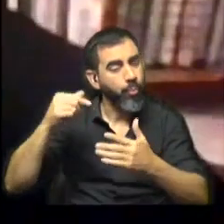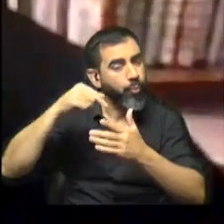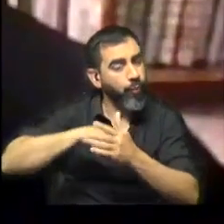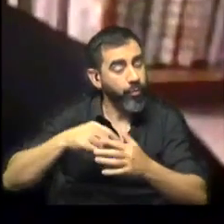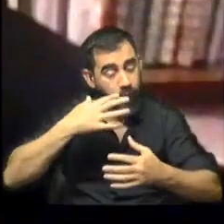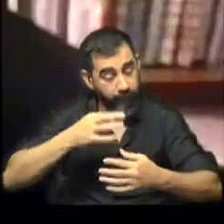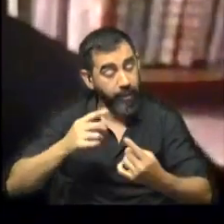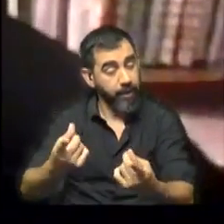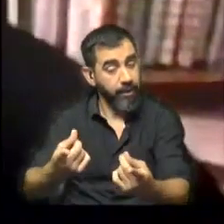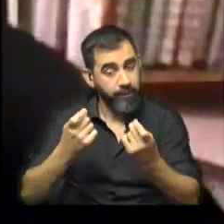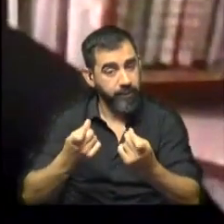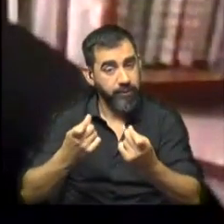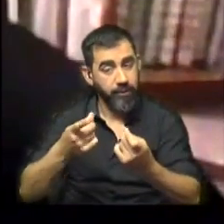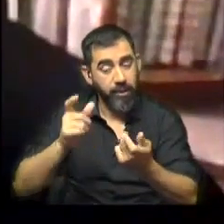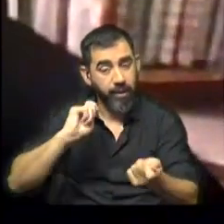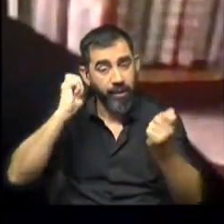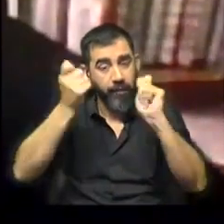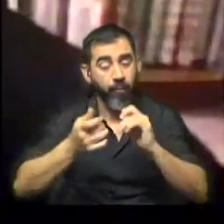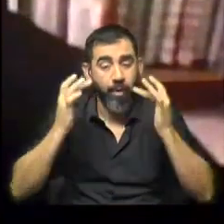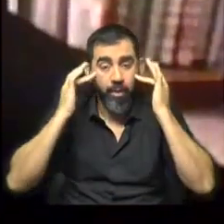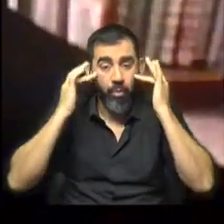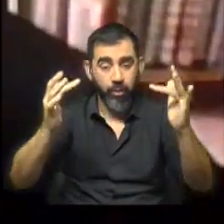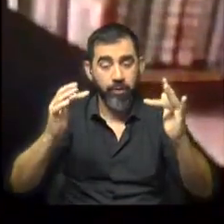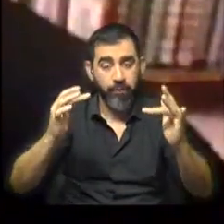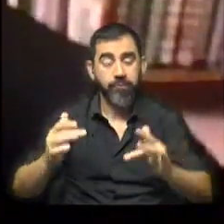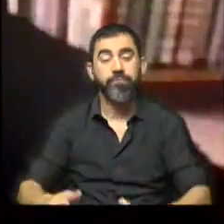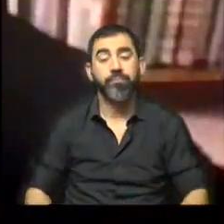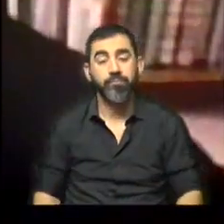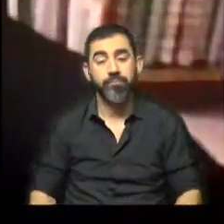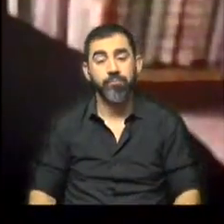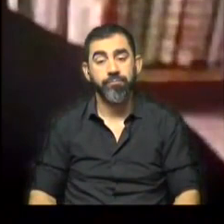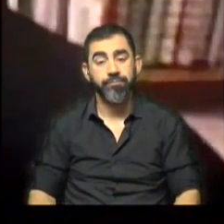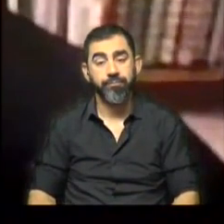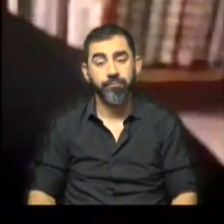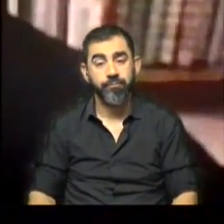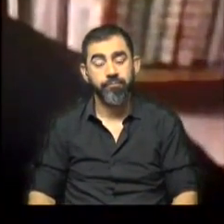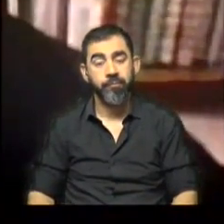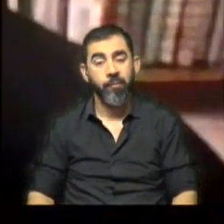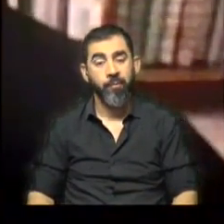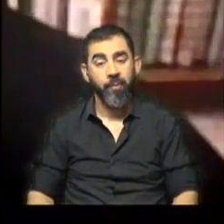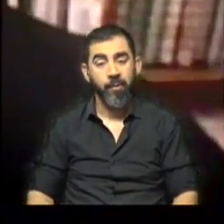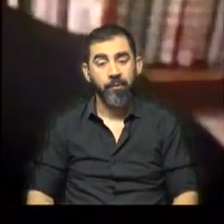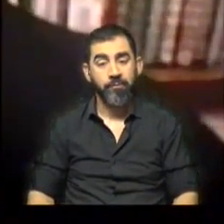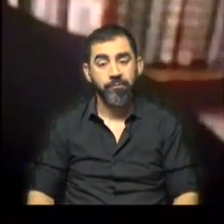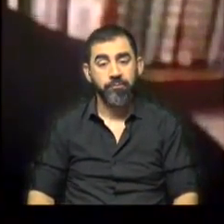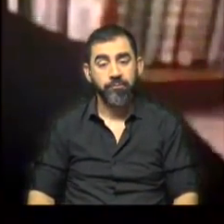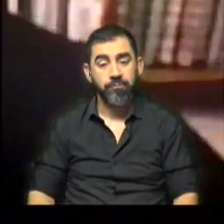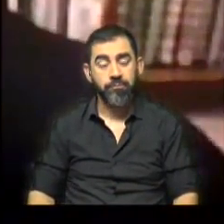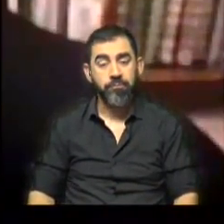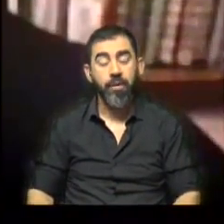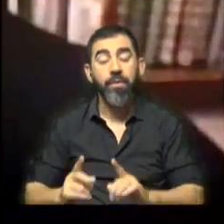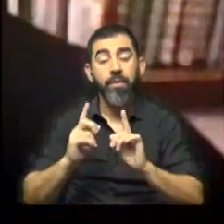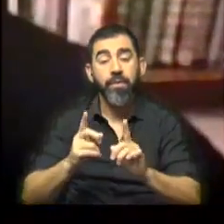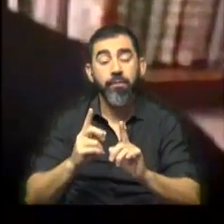debería ser una reforma educativa a conciencia, y pensamos que deberían